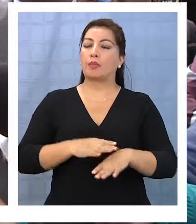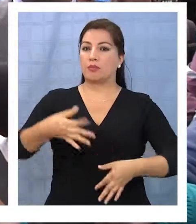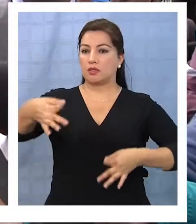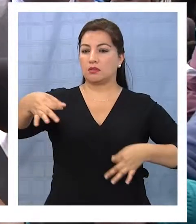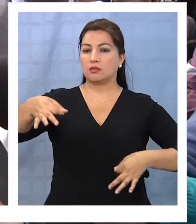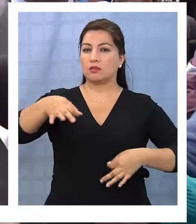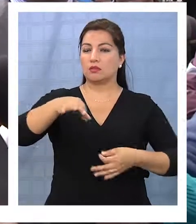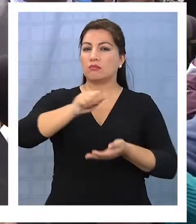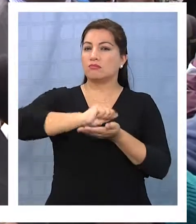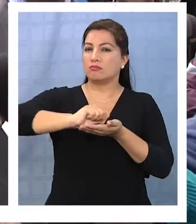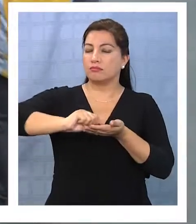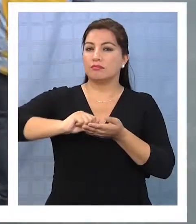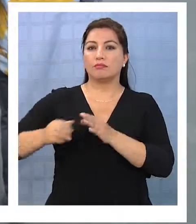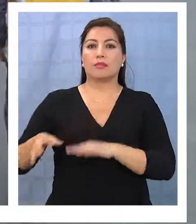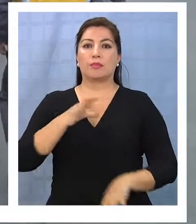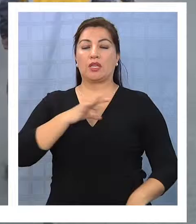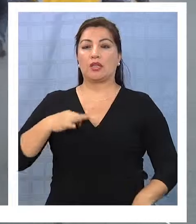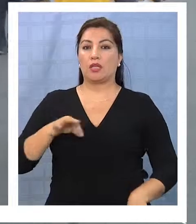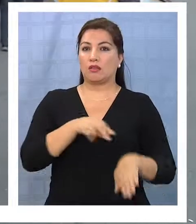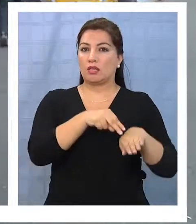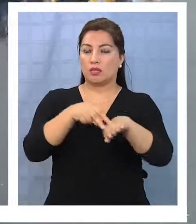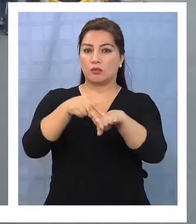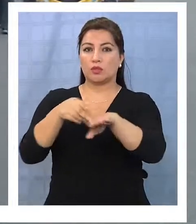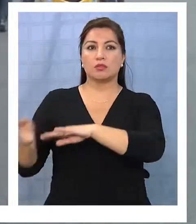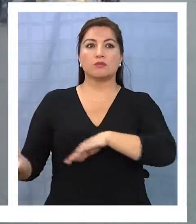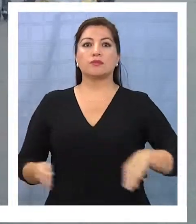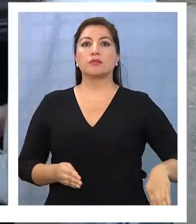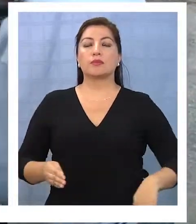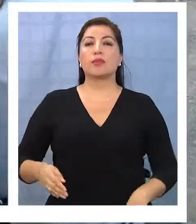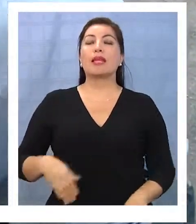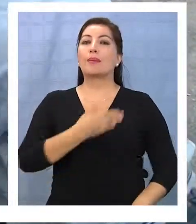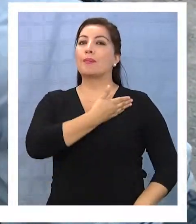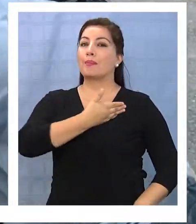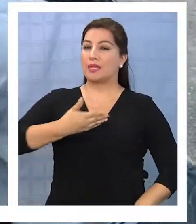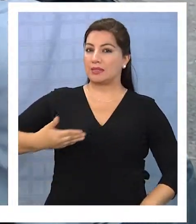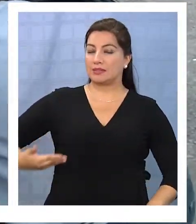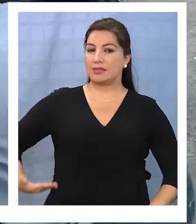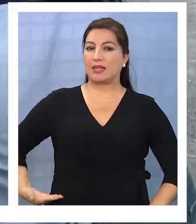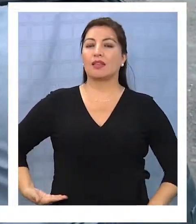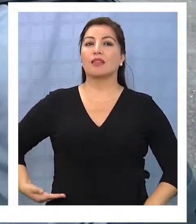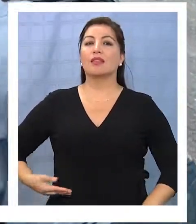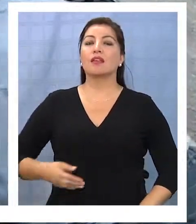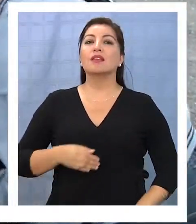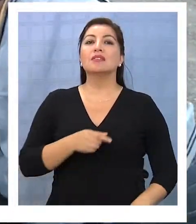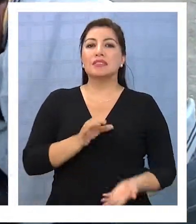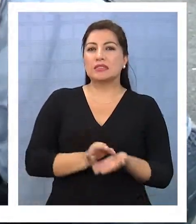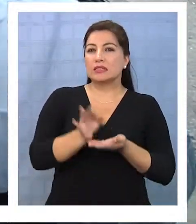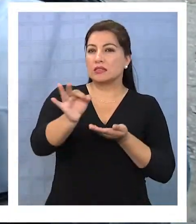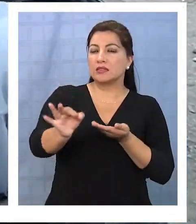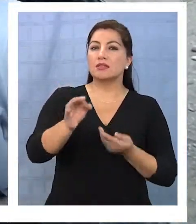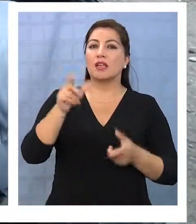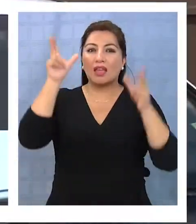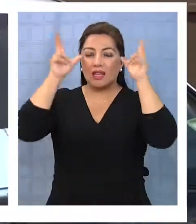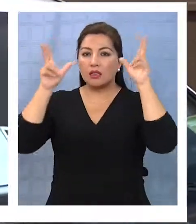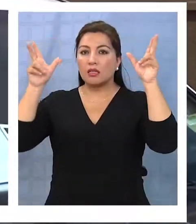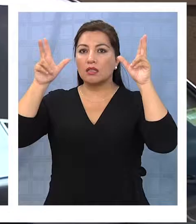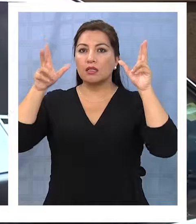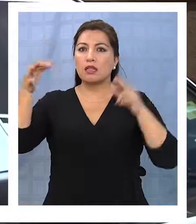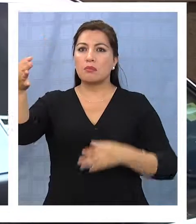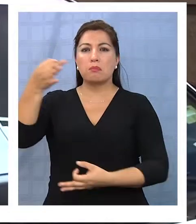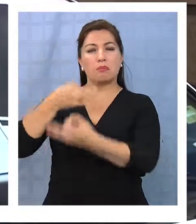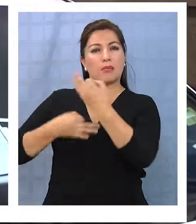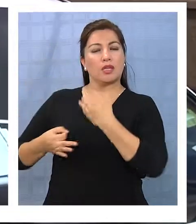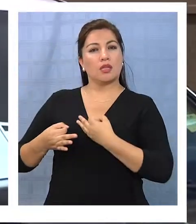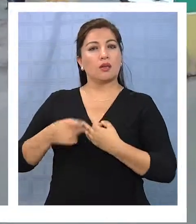otorgado por la Ceremi de Transporte. El presidente del sindicato TITAR, La Tirana Tarapacá, manifestó lo